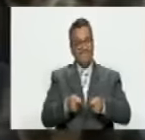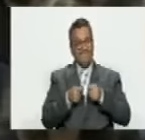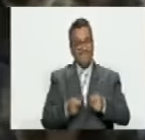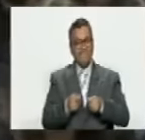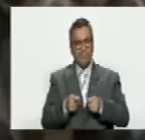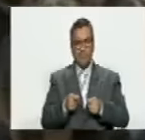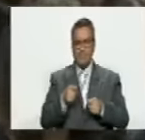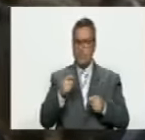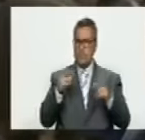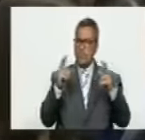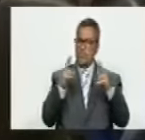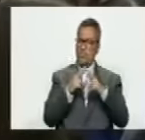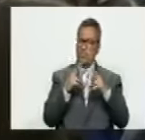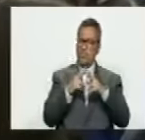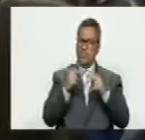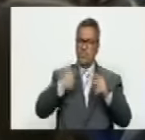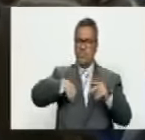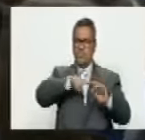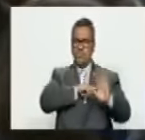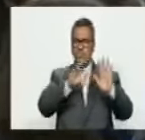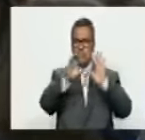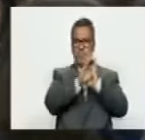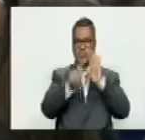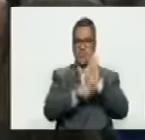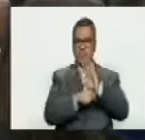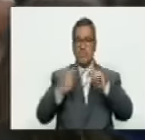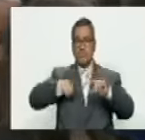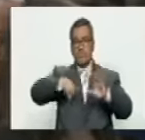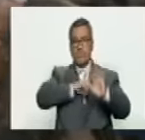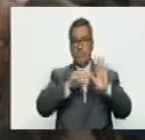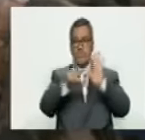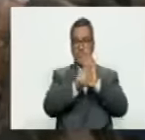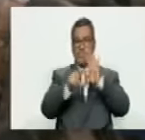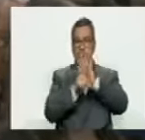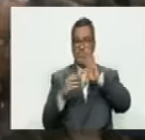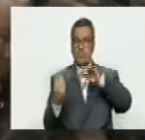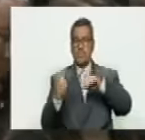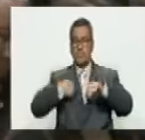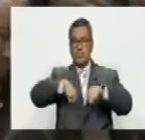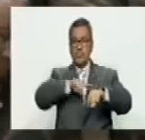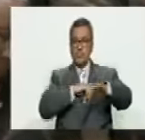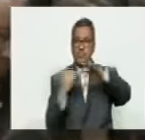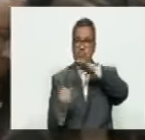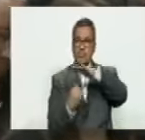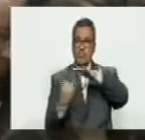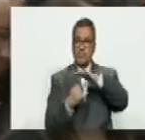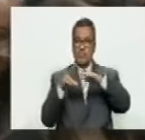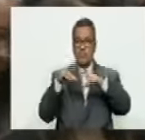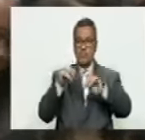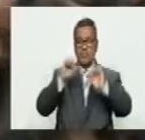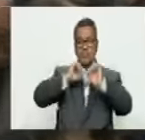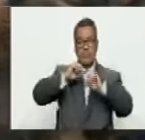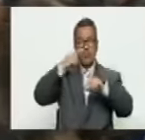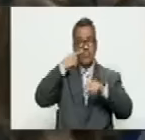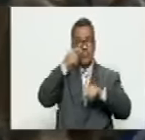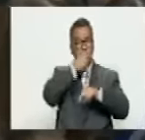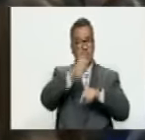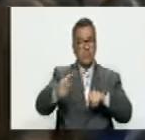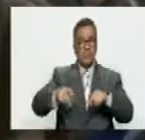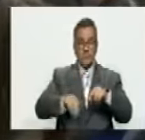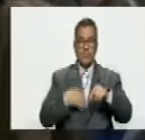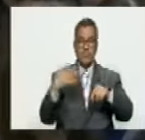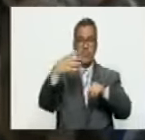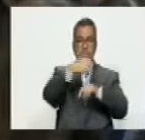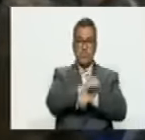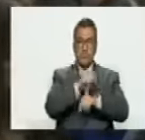de desconocer a nuestra constitución, nuestras leyes, nuestras instituciones, el pueblo logró